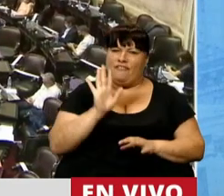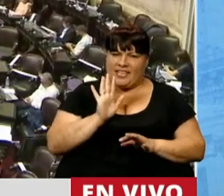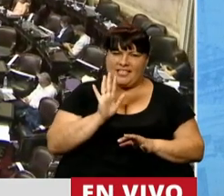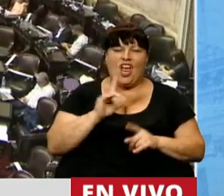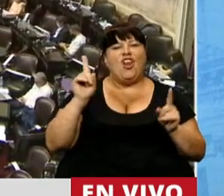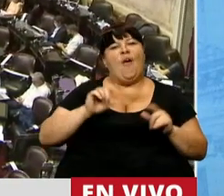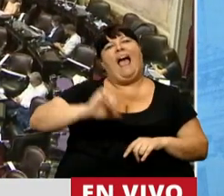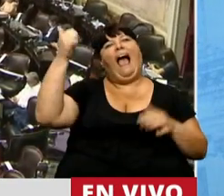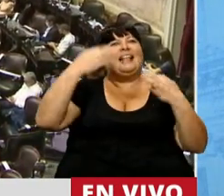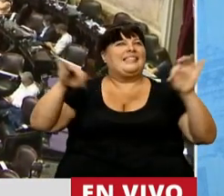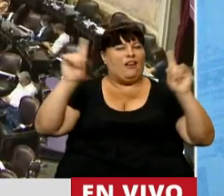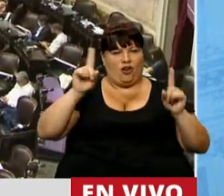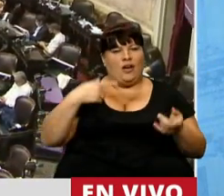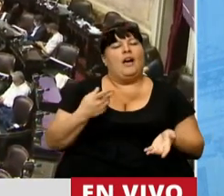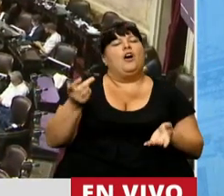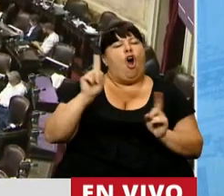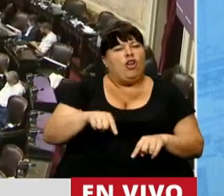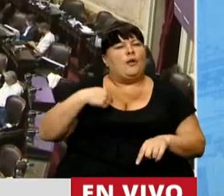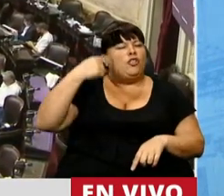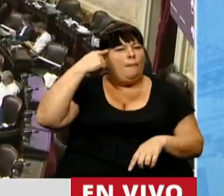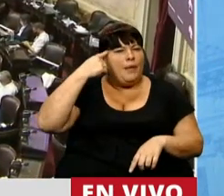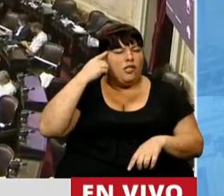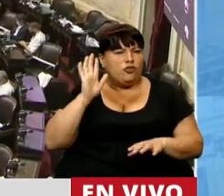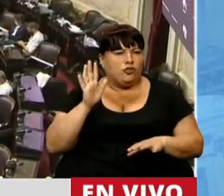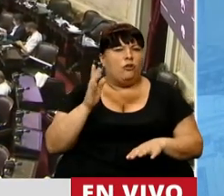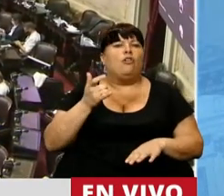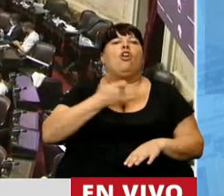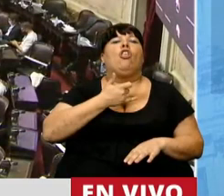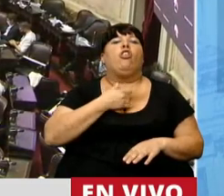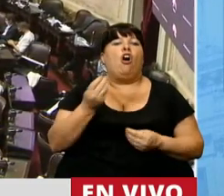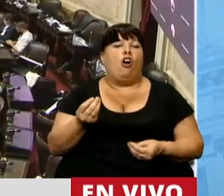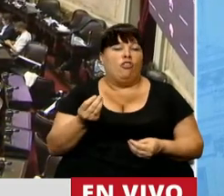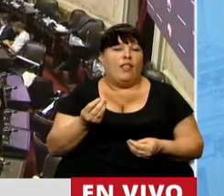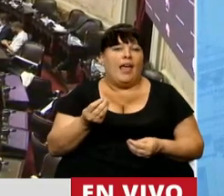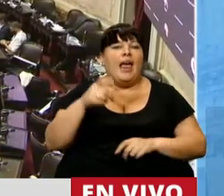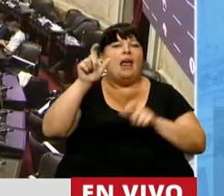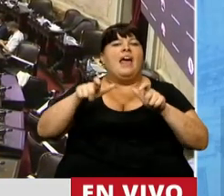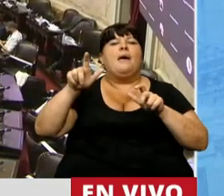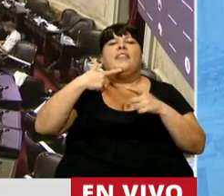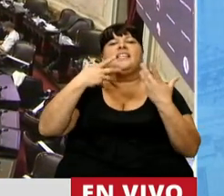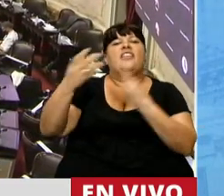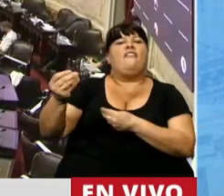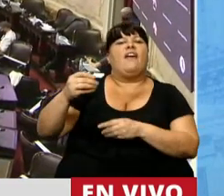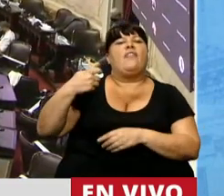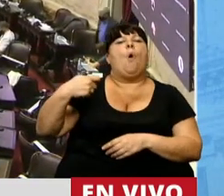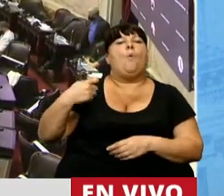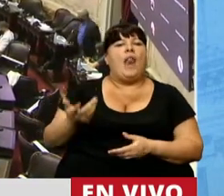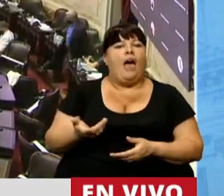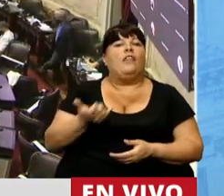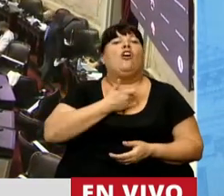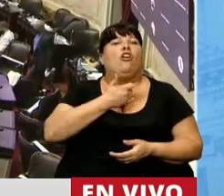que no se la van a llevar gratis. Y me vuelvo a preguntar, ¿dónde están los que defienden a los jubilados?